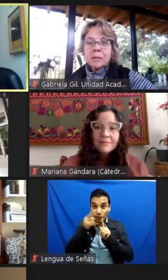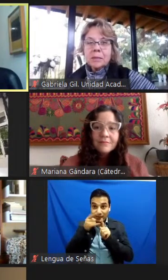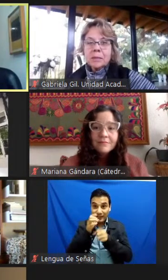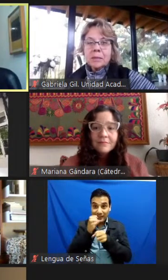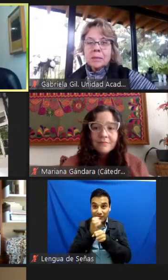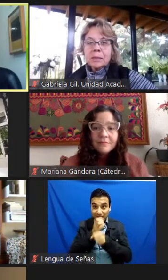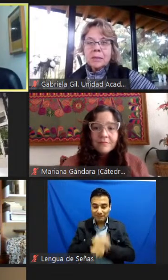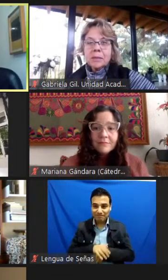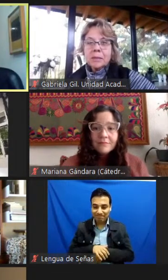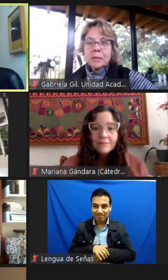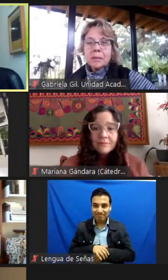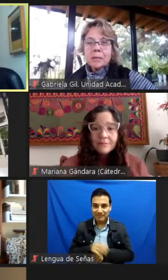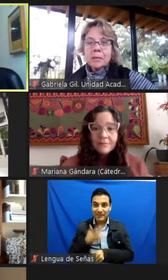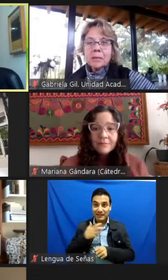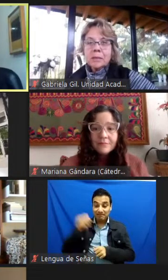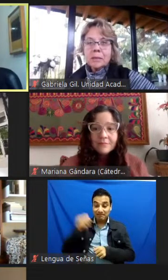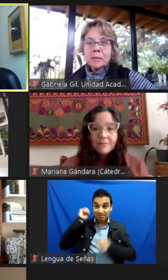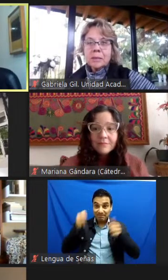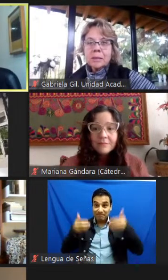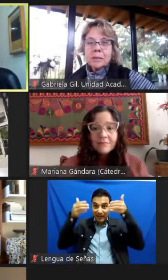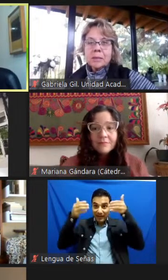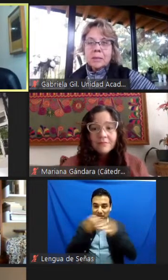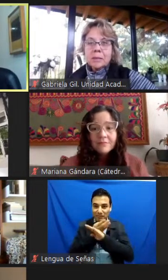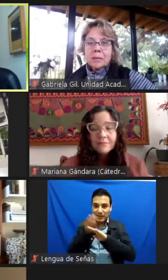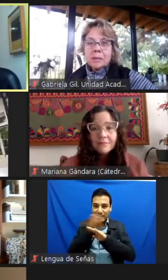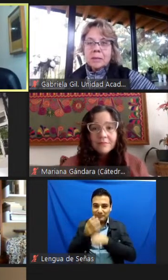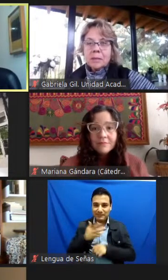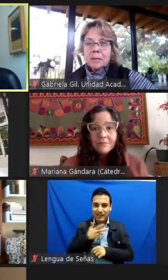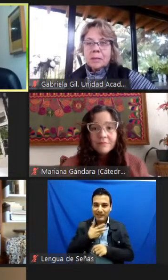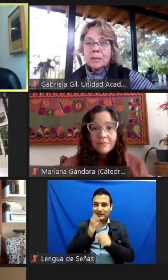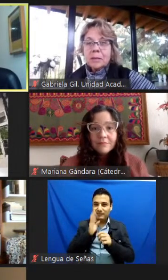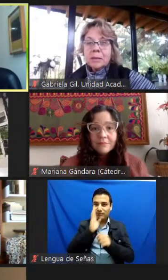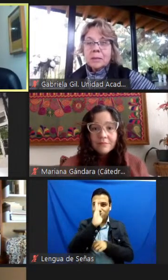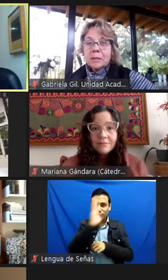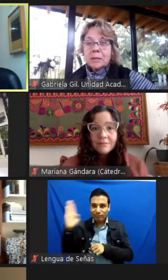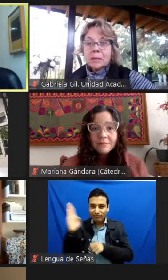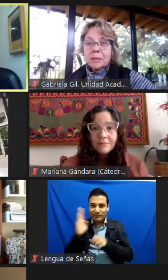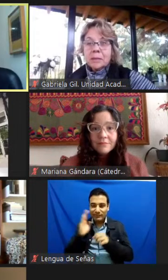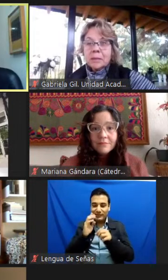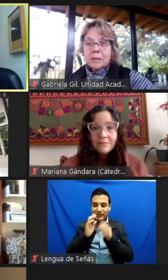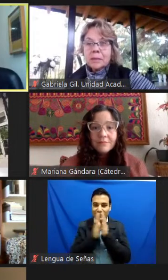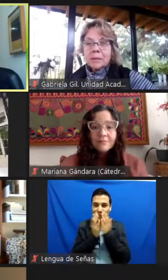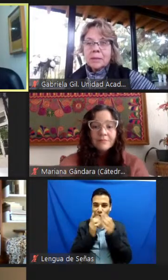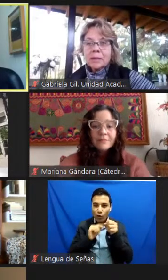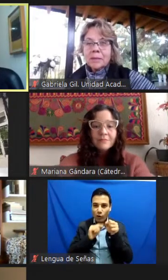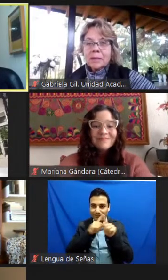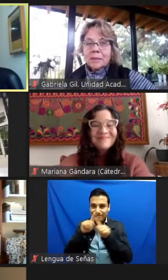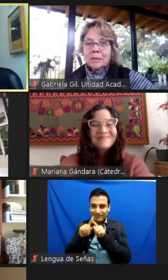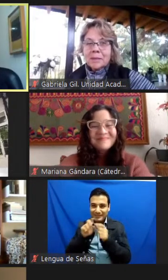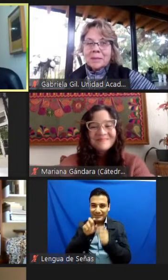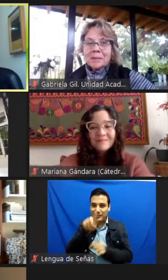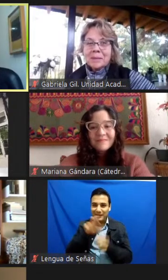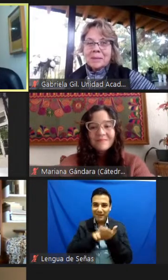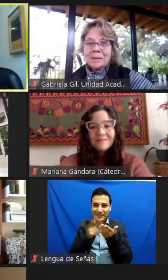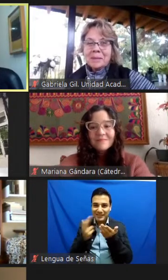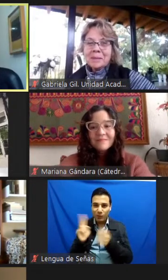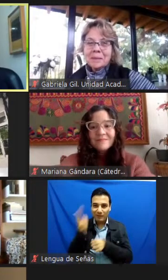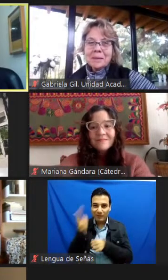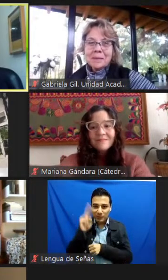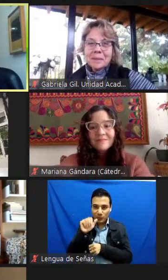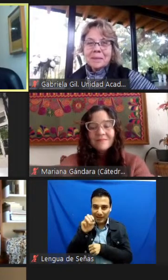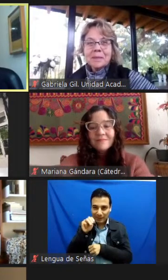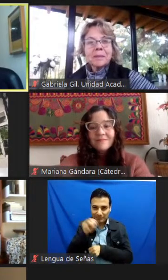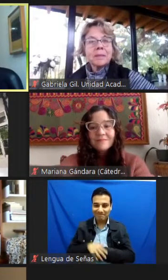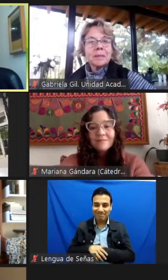y una pared blanca que tiene unas repisas con libros de colores, específicamente en la revista de la universidad. La verdad es que